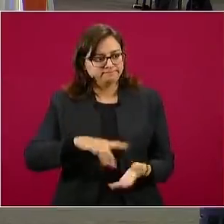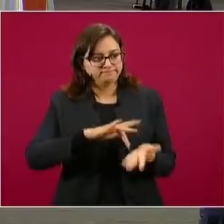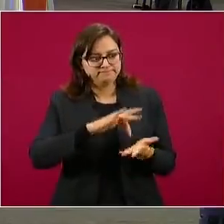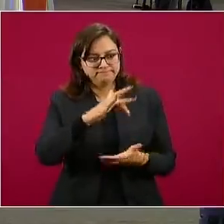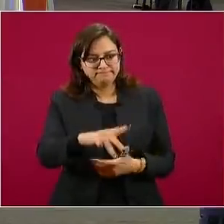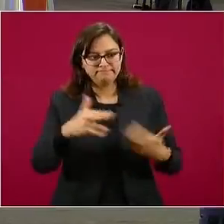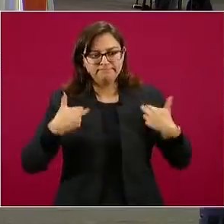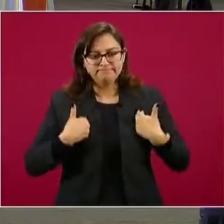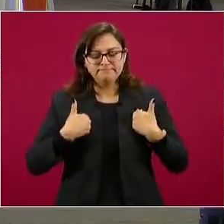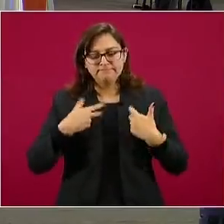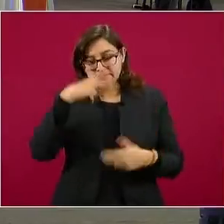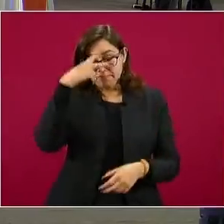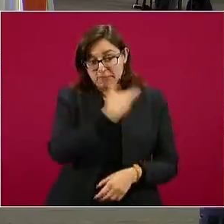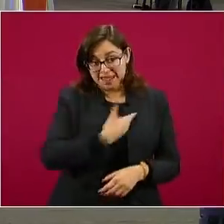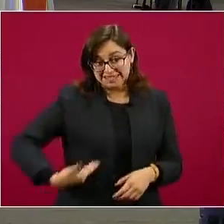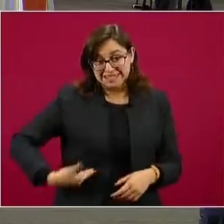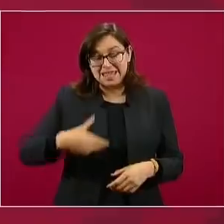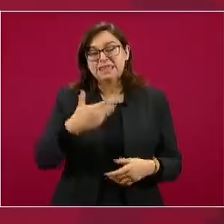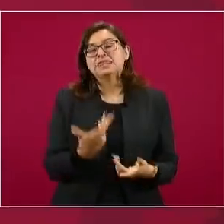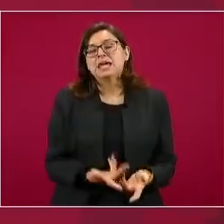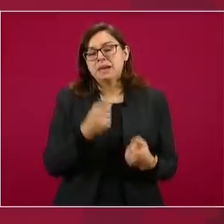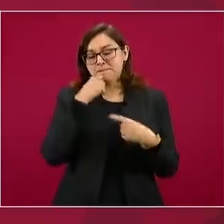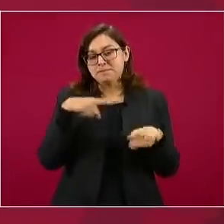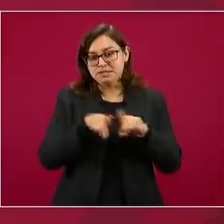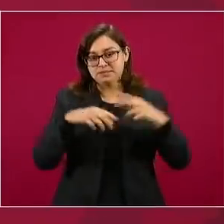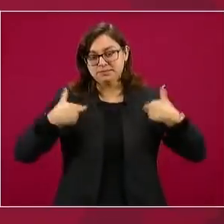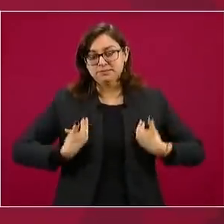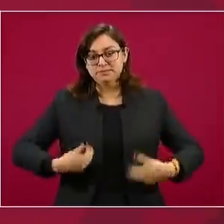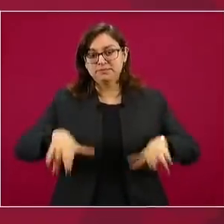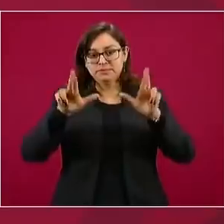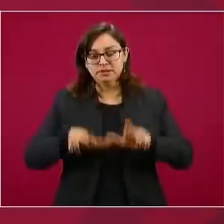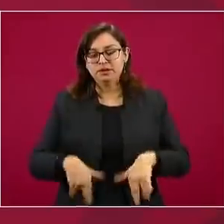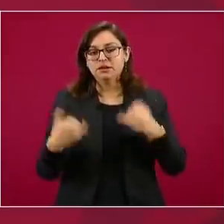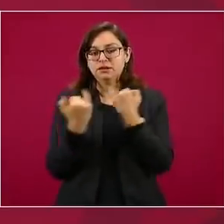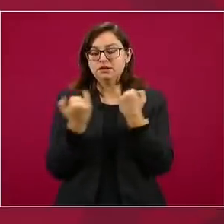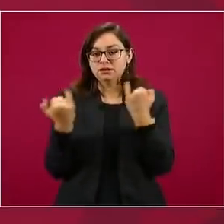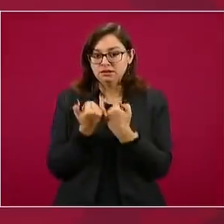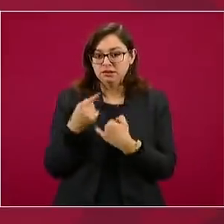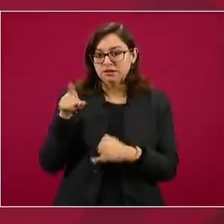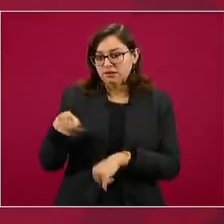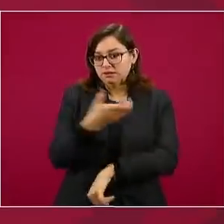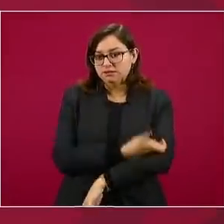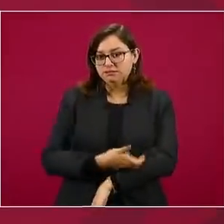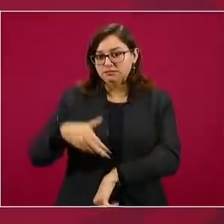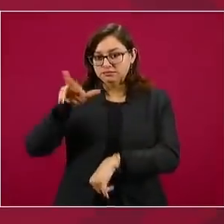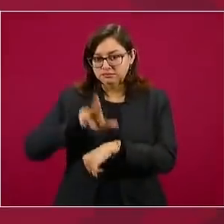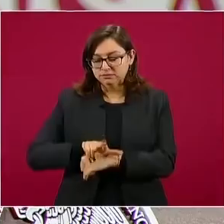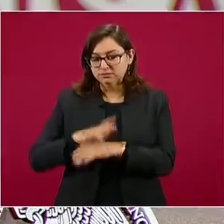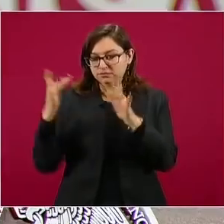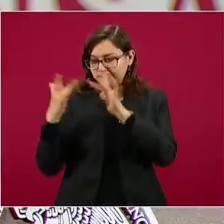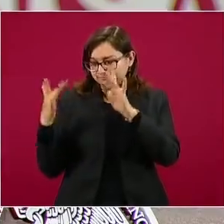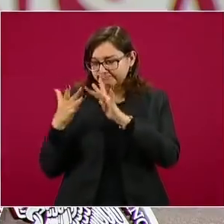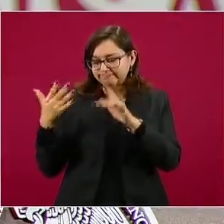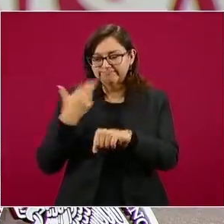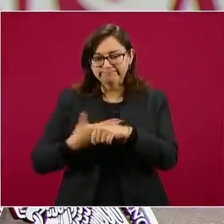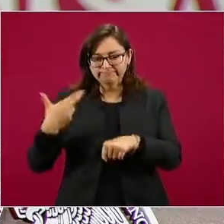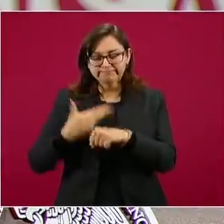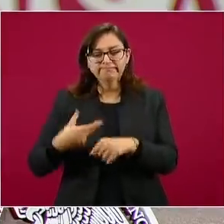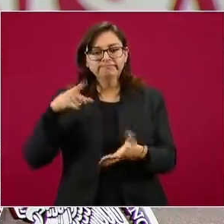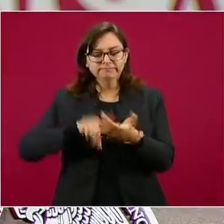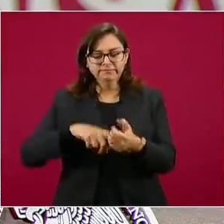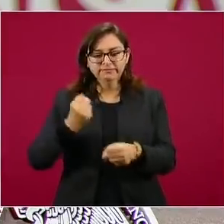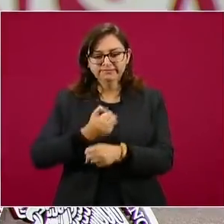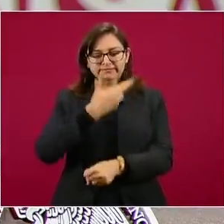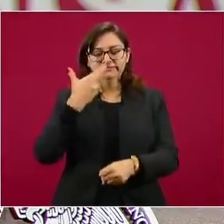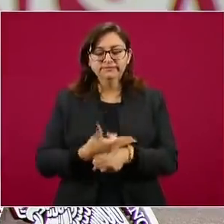del señor canciller en nuestro equipo, al maestro Javier Gileta, que coordina la dirección de vinculación de la secretaría